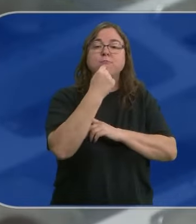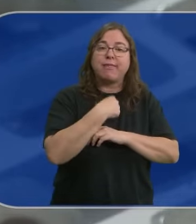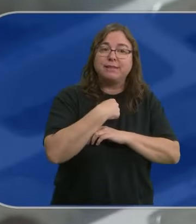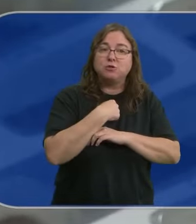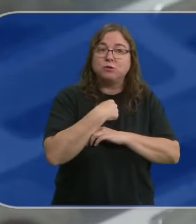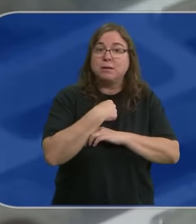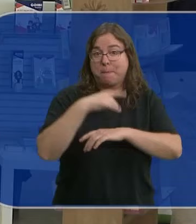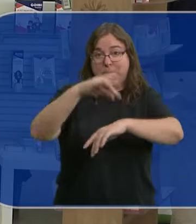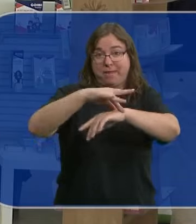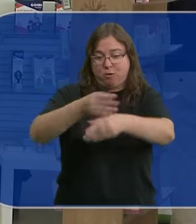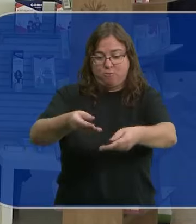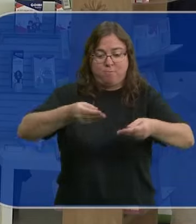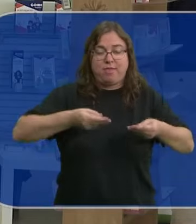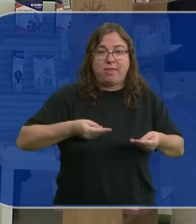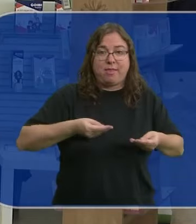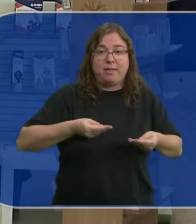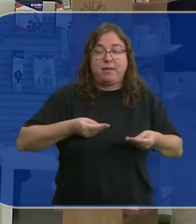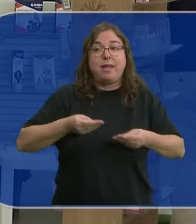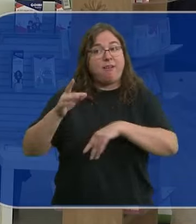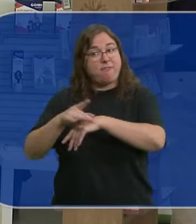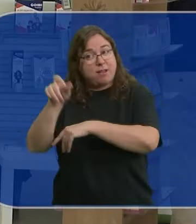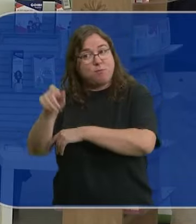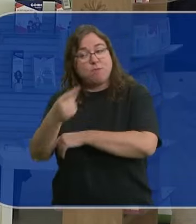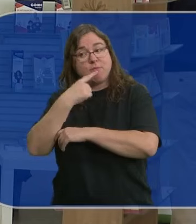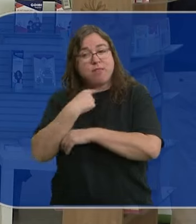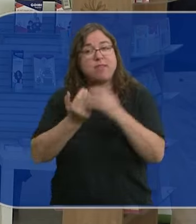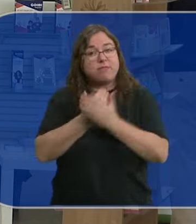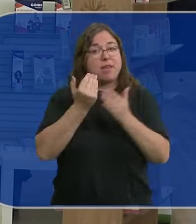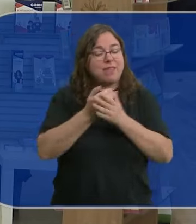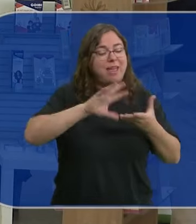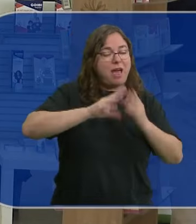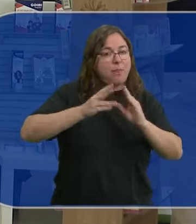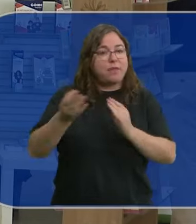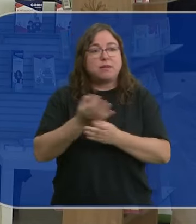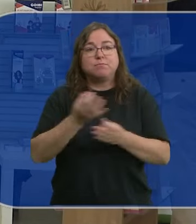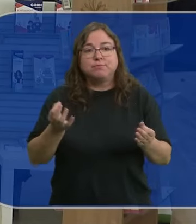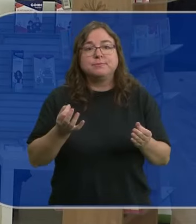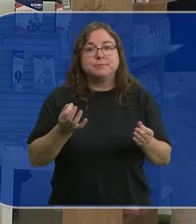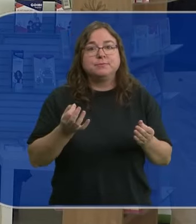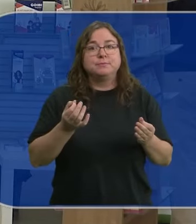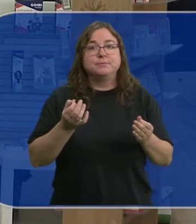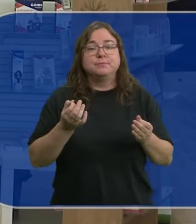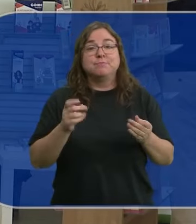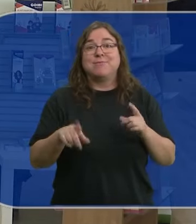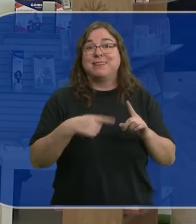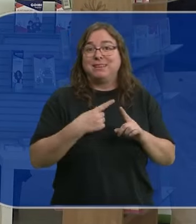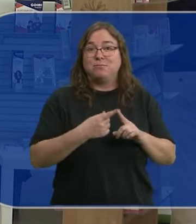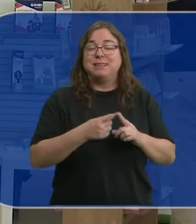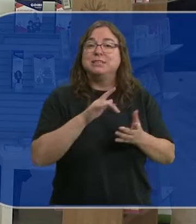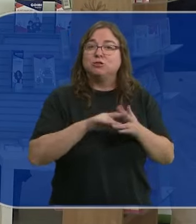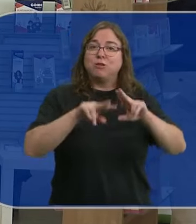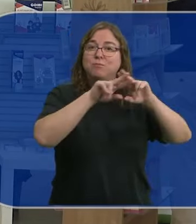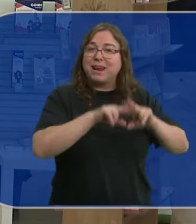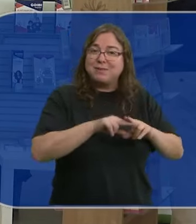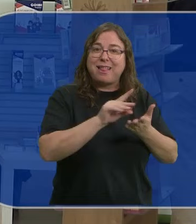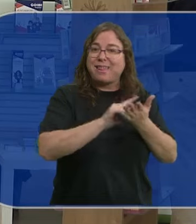nos ha pasado el médico, lo que nos ha dicho el paciente de su día a día para ajustarlo mejor y una vez revisado